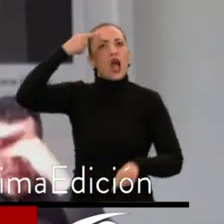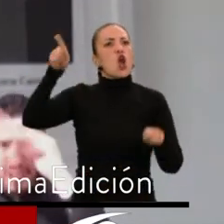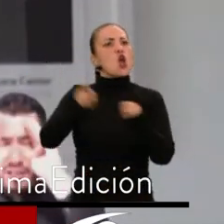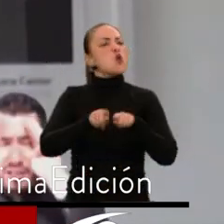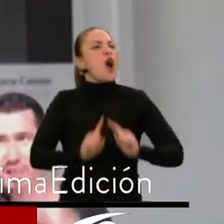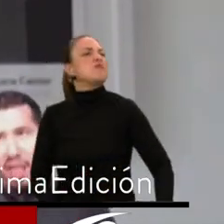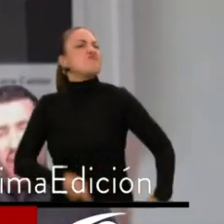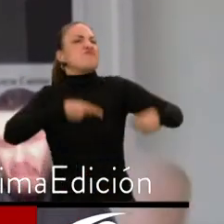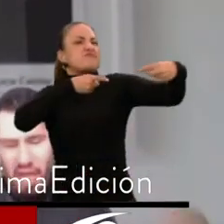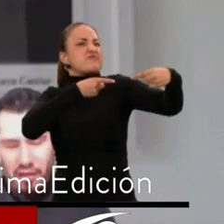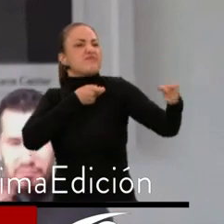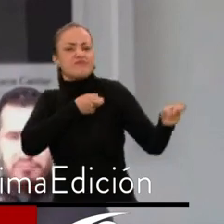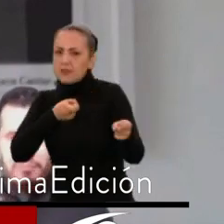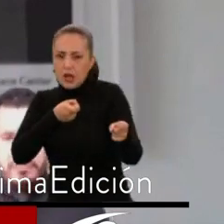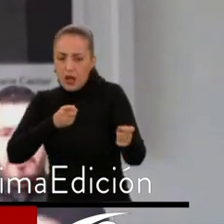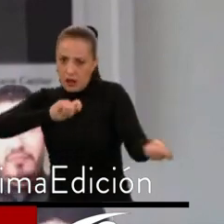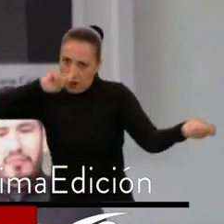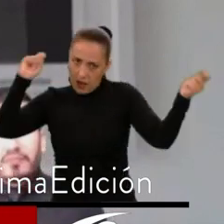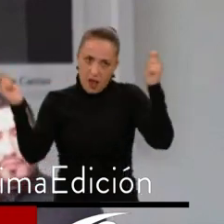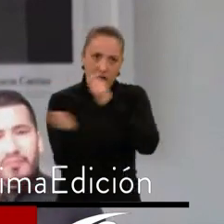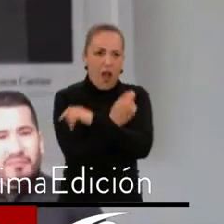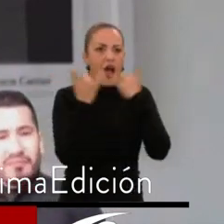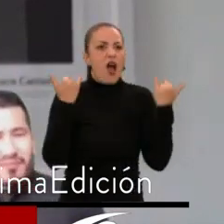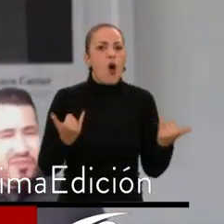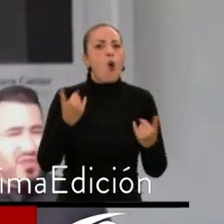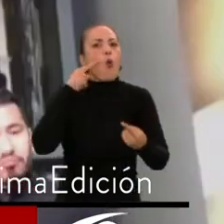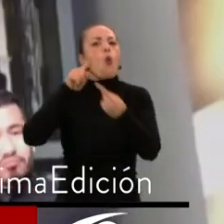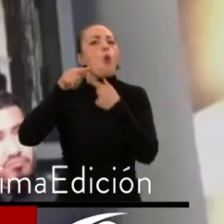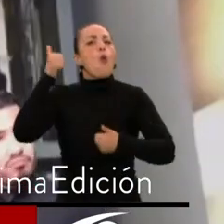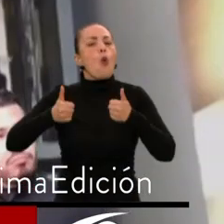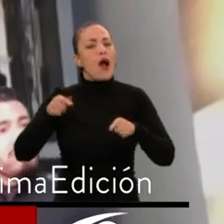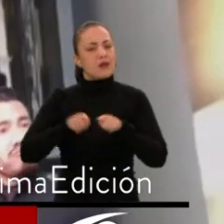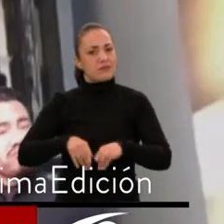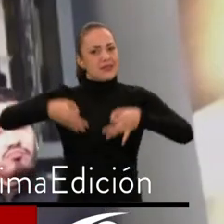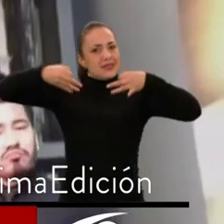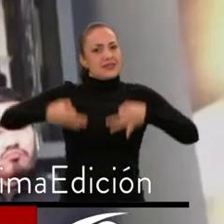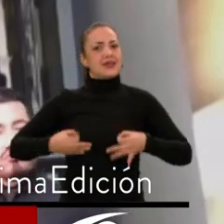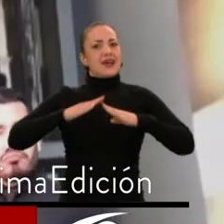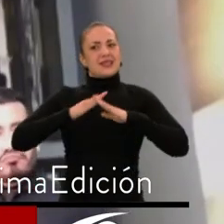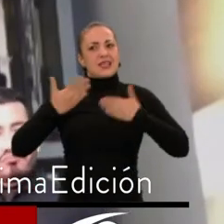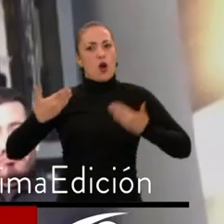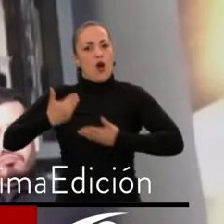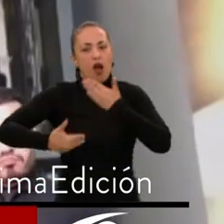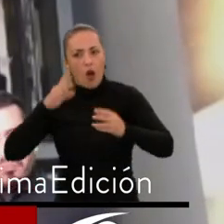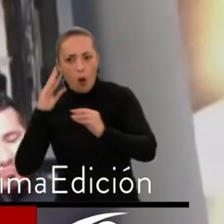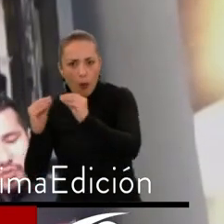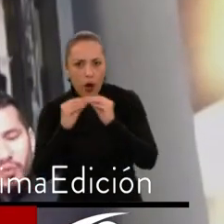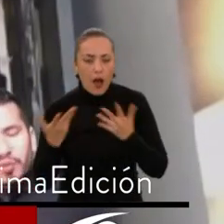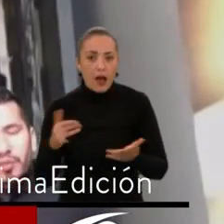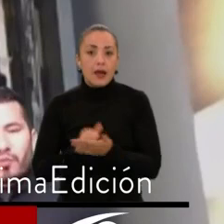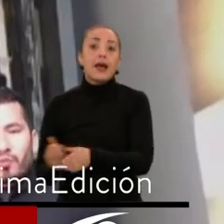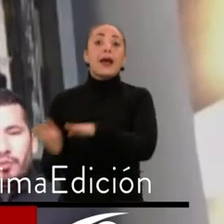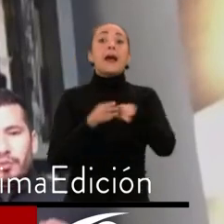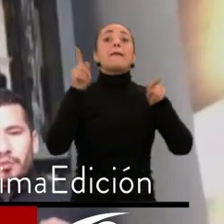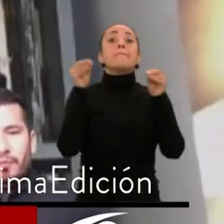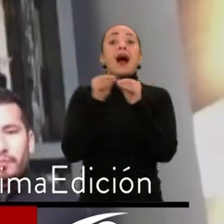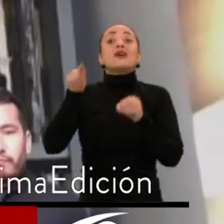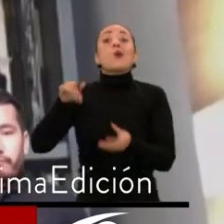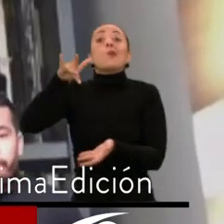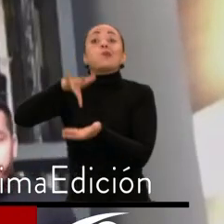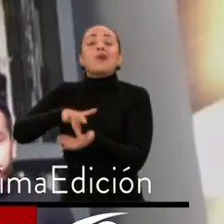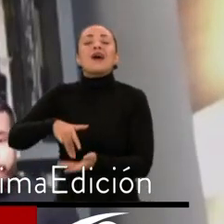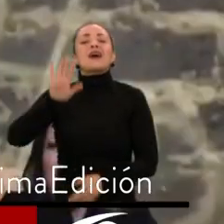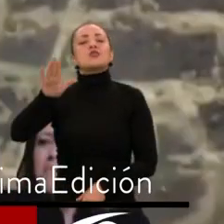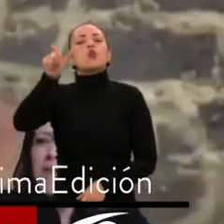y ha tomado el cauce de la asimilidad. En el panel del evento estaban presentes también la senadora Victoria